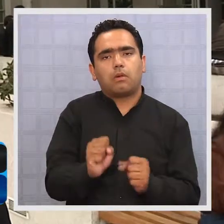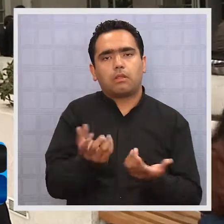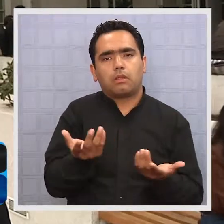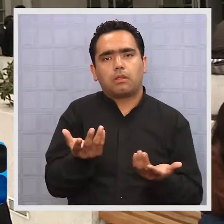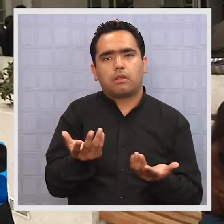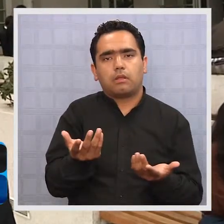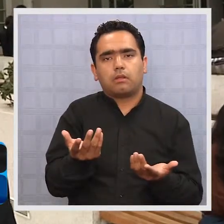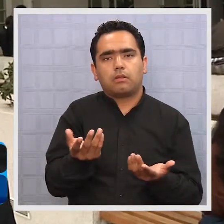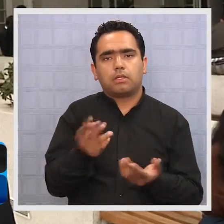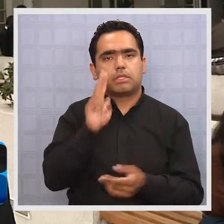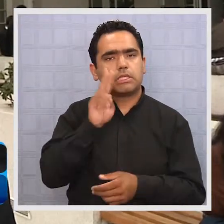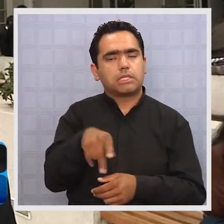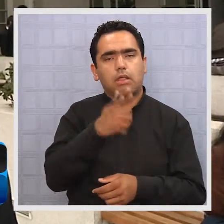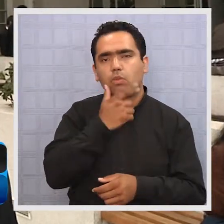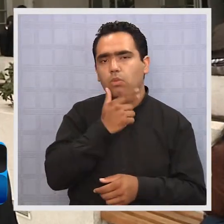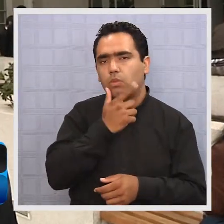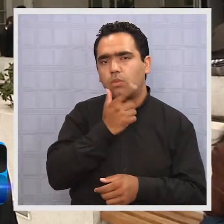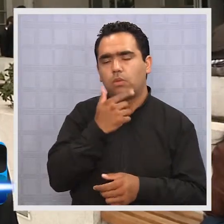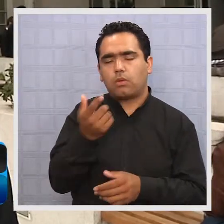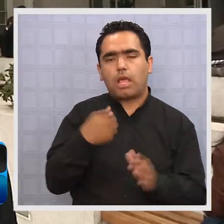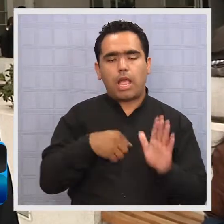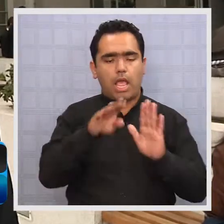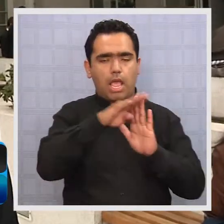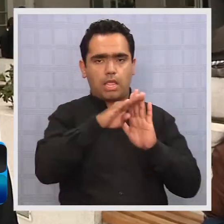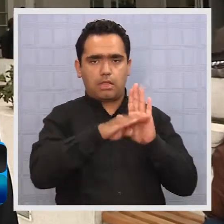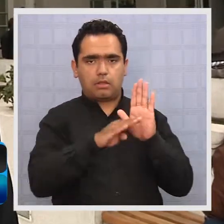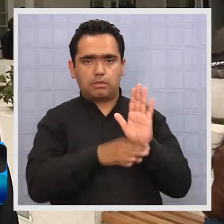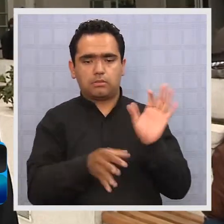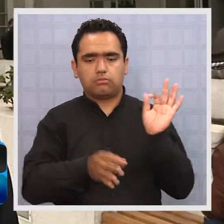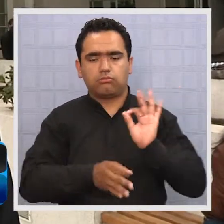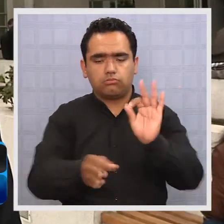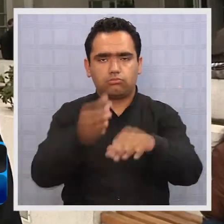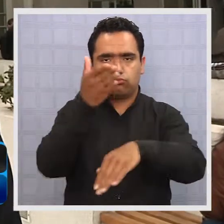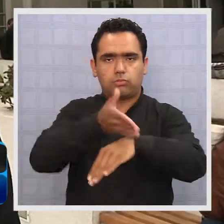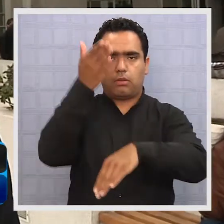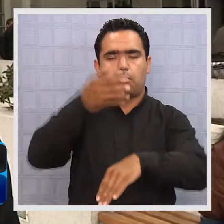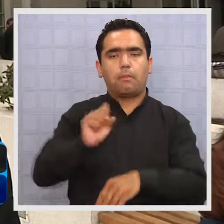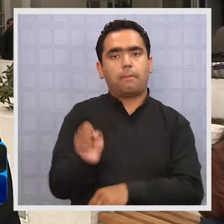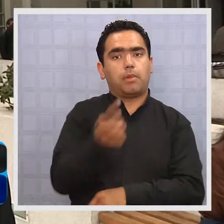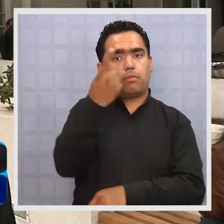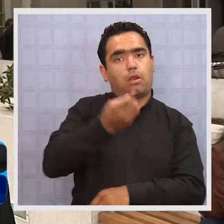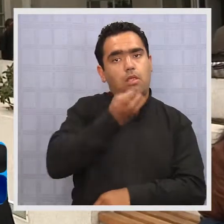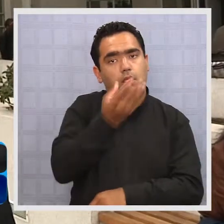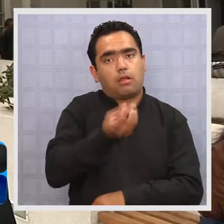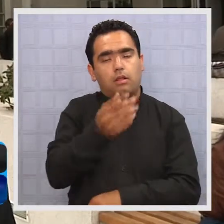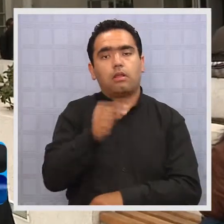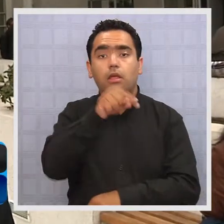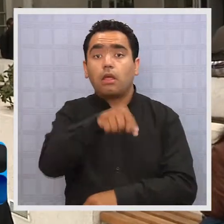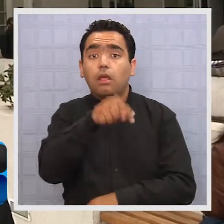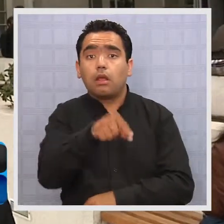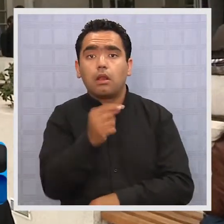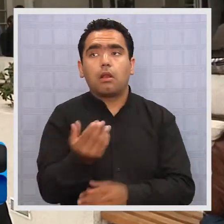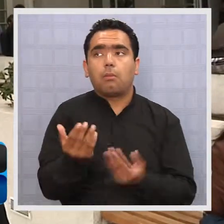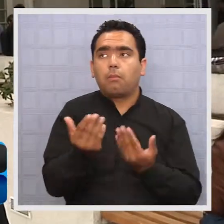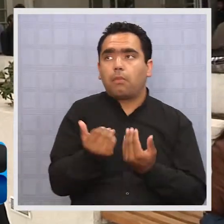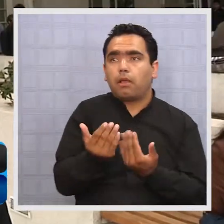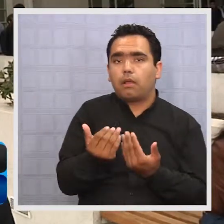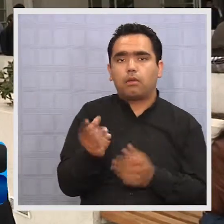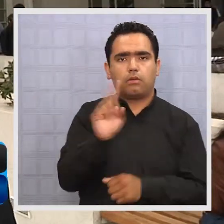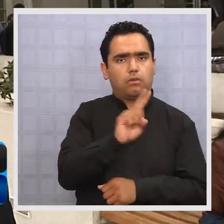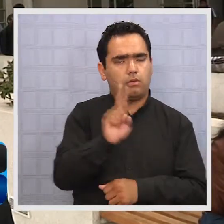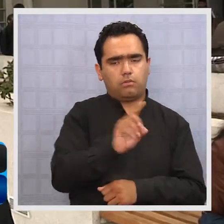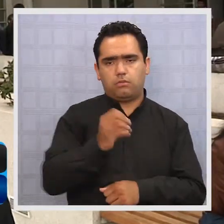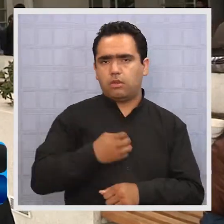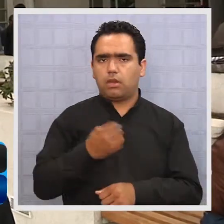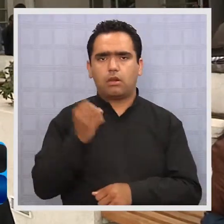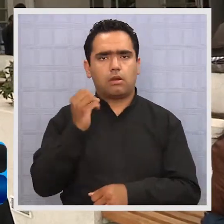ponderando sin duda los antecedentes que han sido advertidos por un presentado que ha sido el primero que ha declarado. Él no ha esperado el